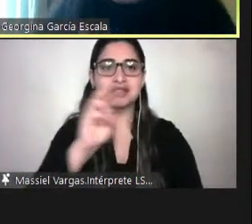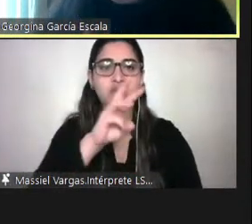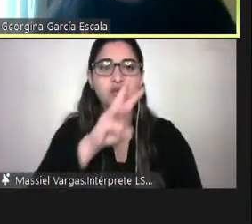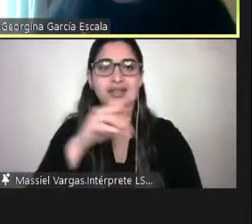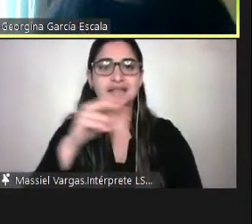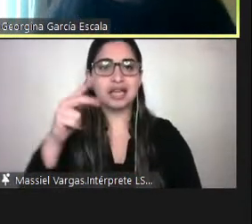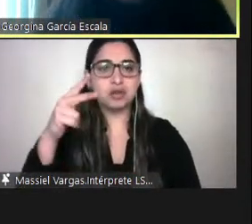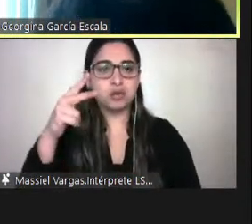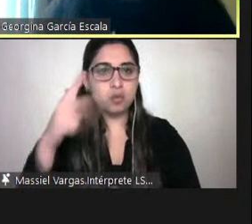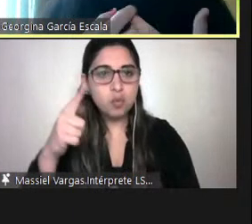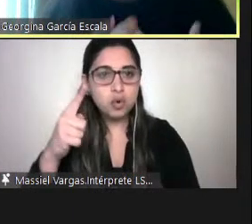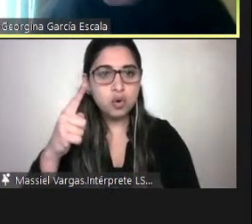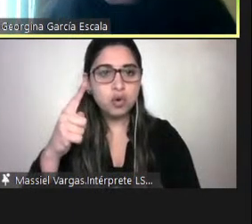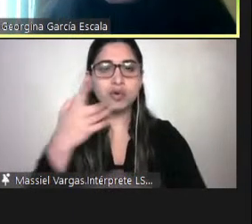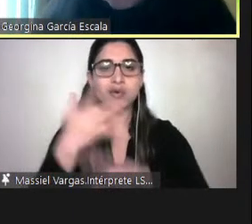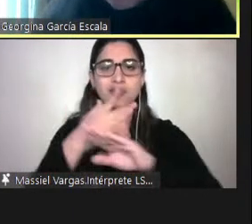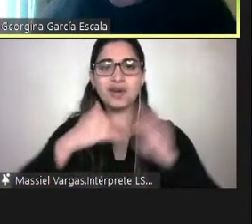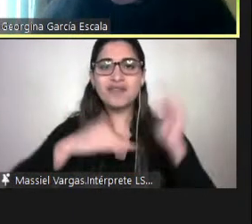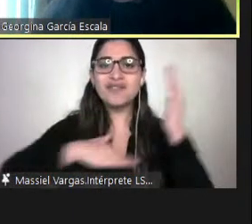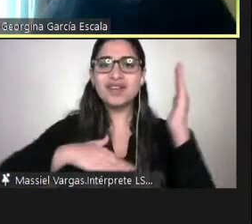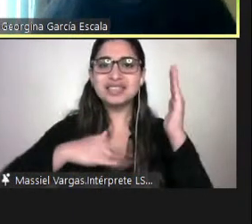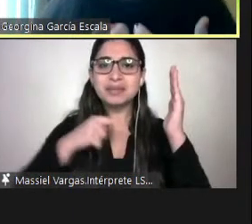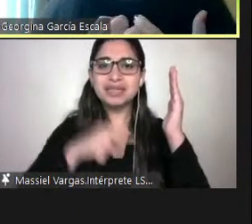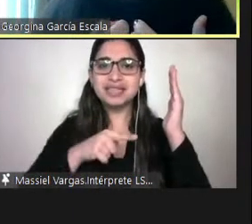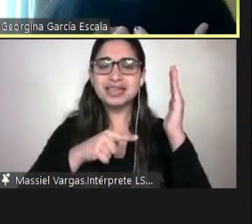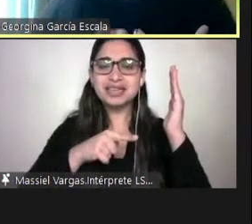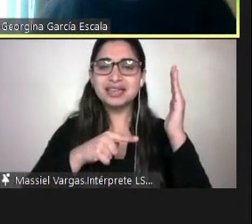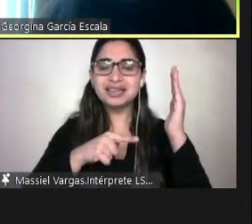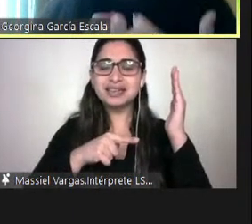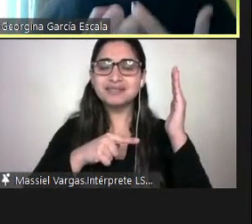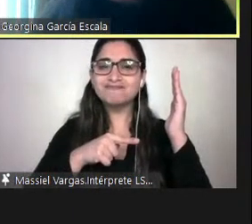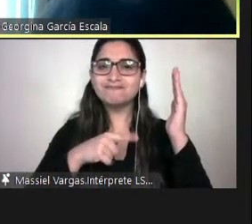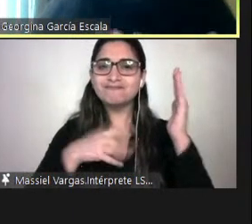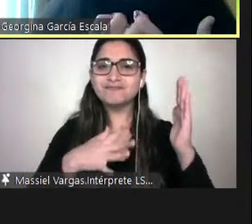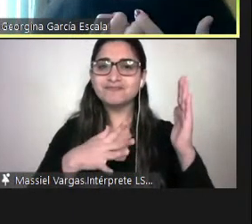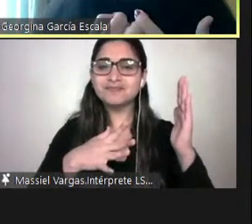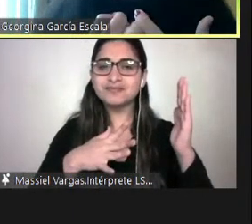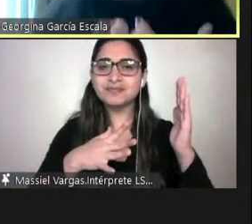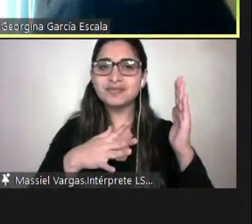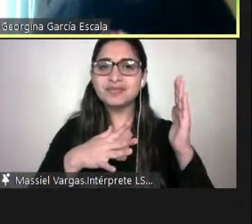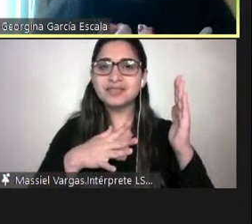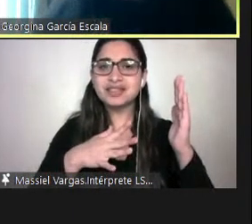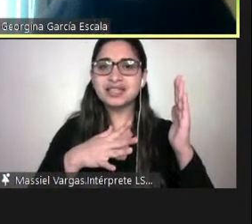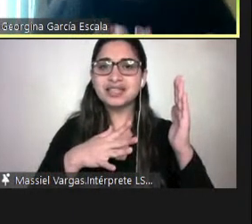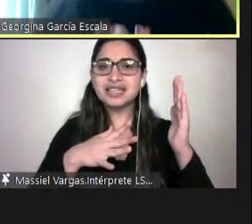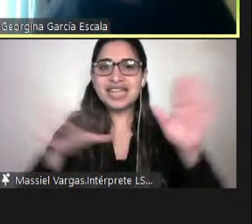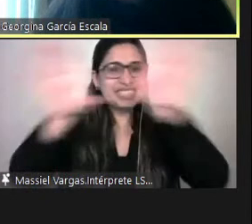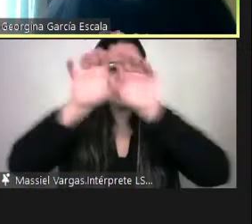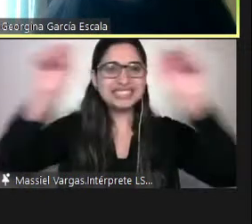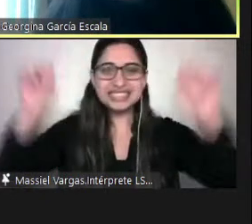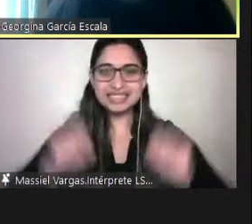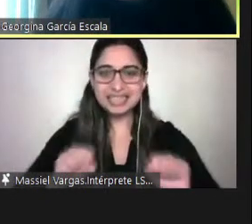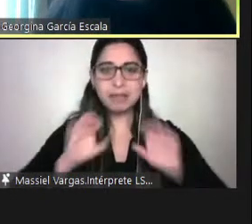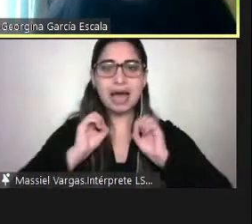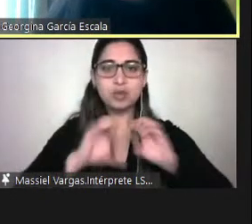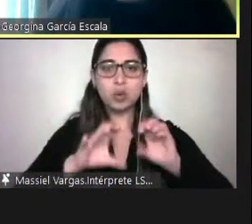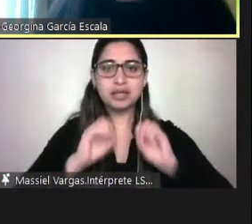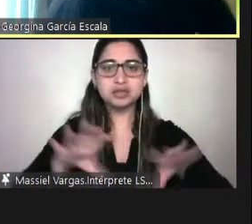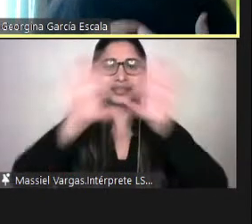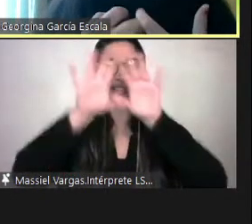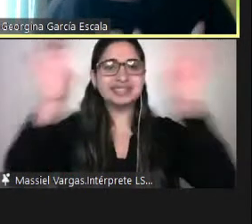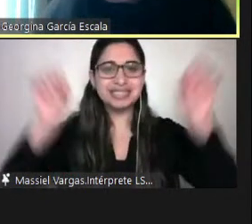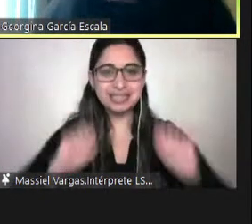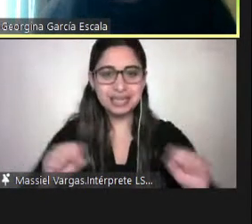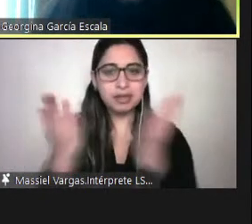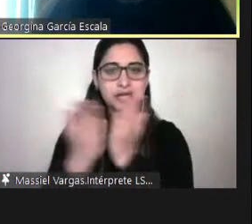básicamente promueve, señala que debe todo el sistema educacional y también de educación superior